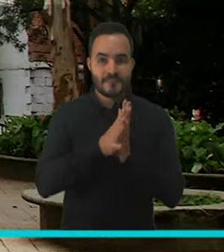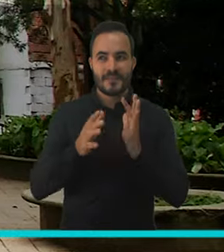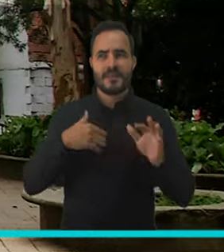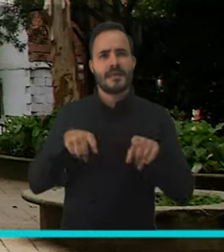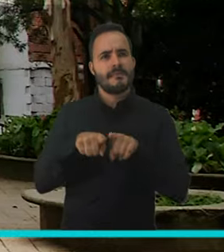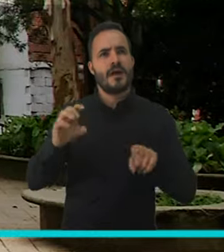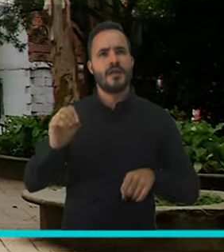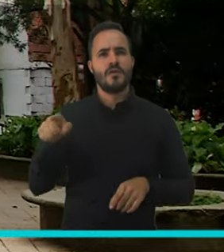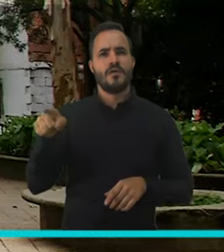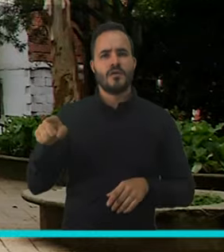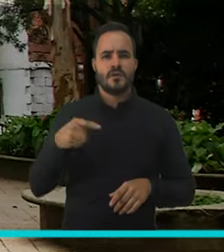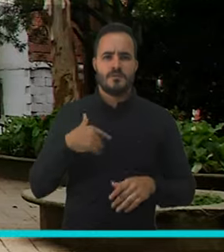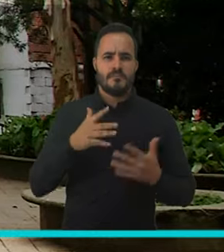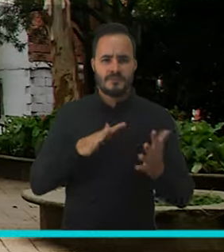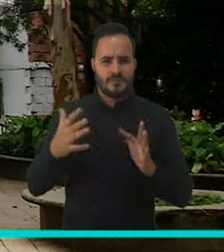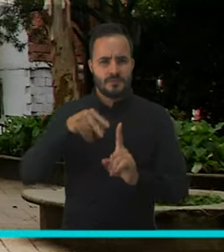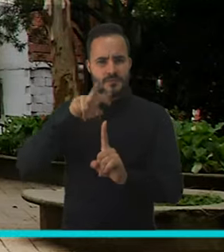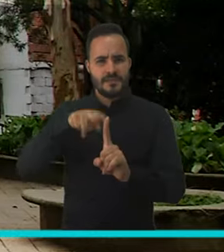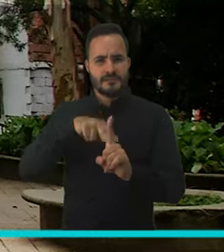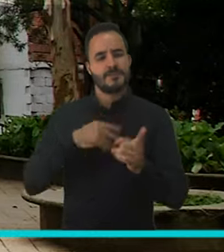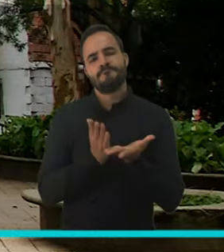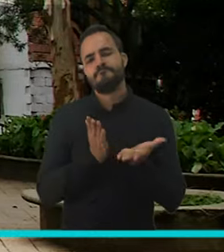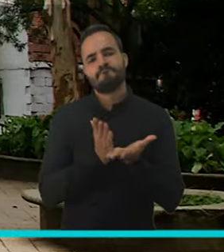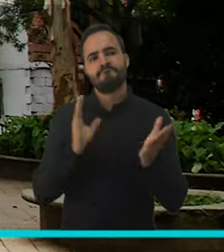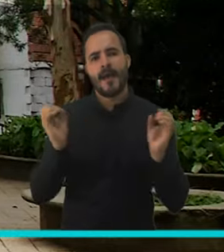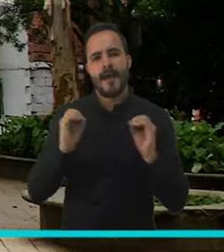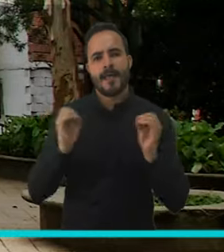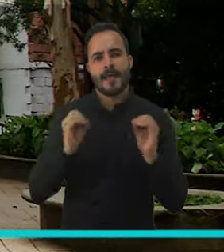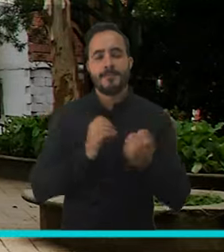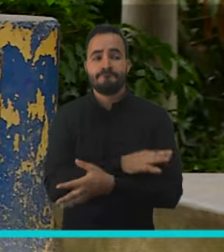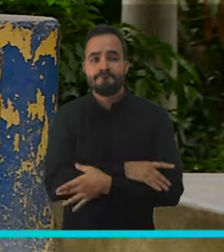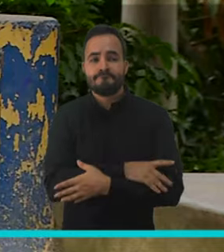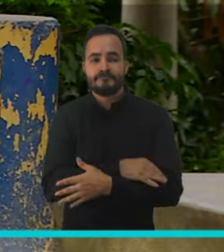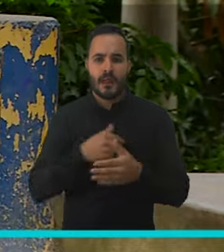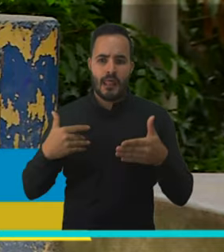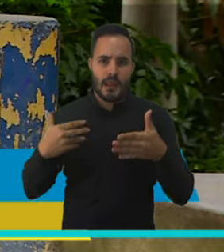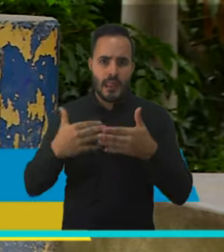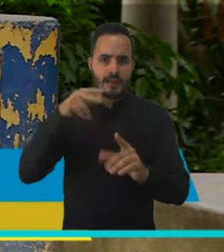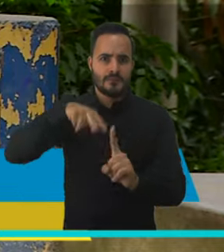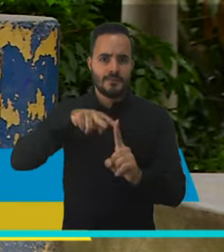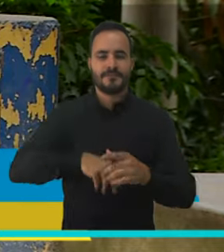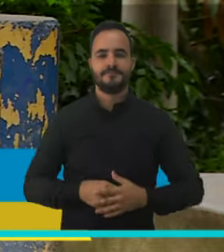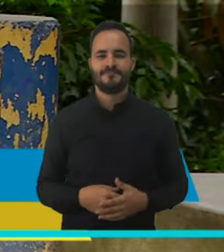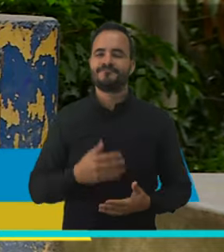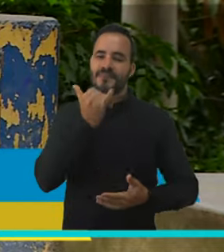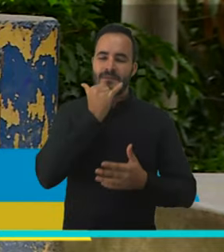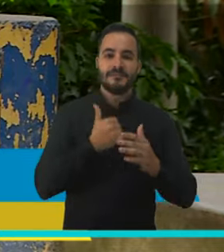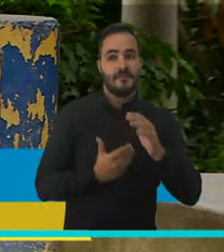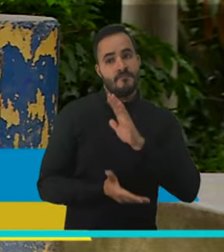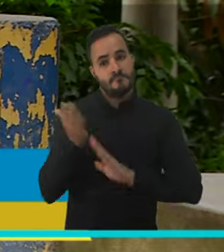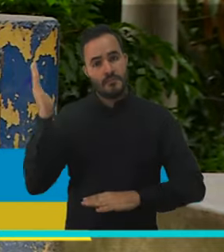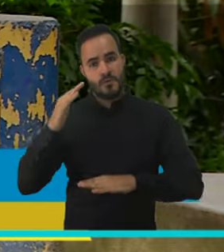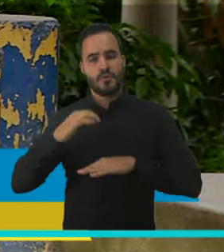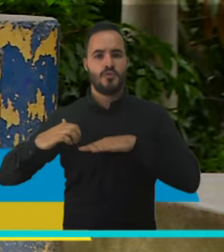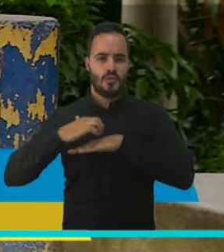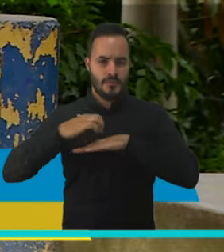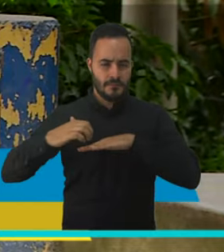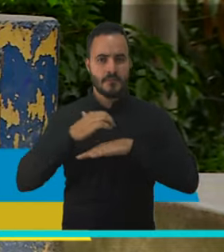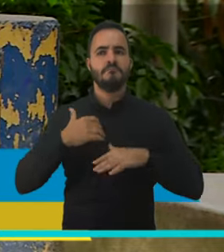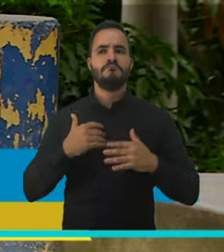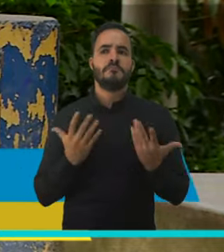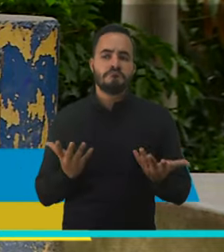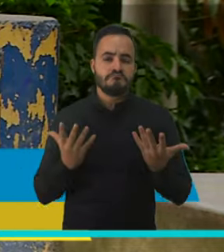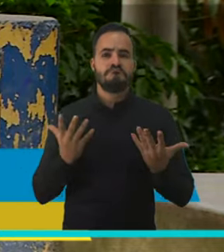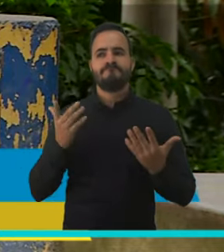Mi hermano llevaba aproximadamente dos meses sin estudiar. Yo he de estudiar porque me fui un mes para Tolima